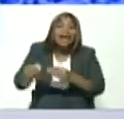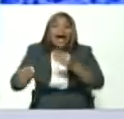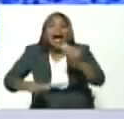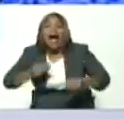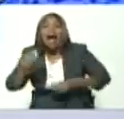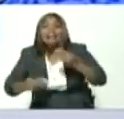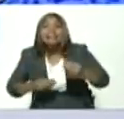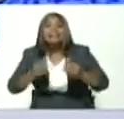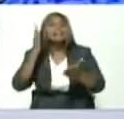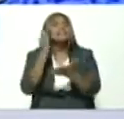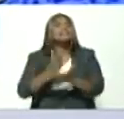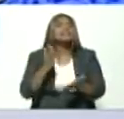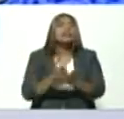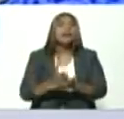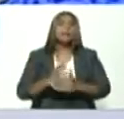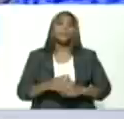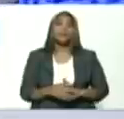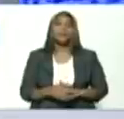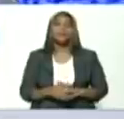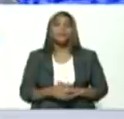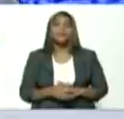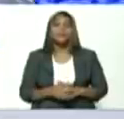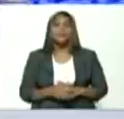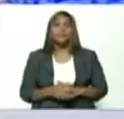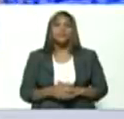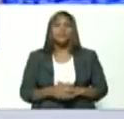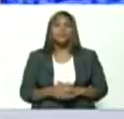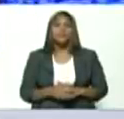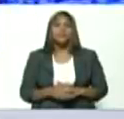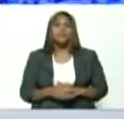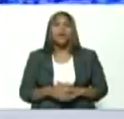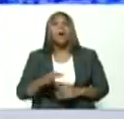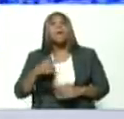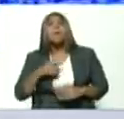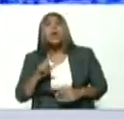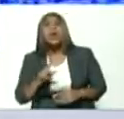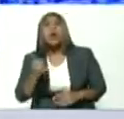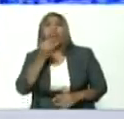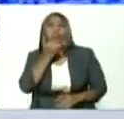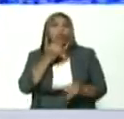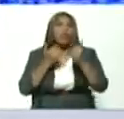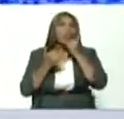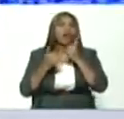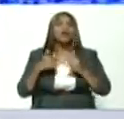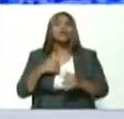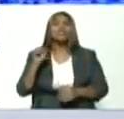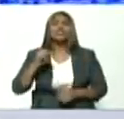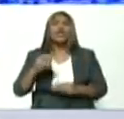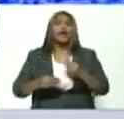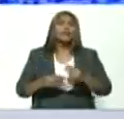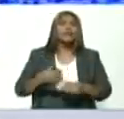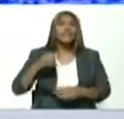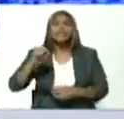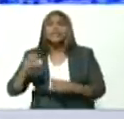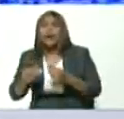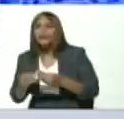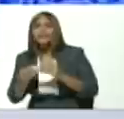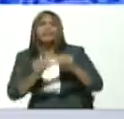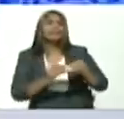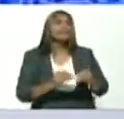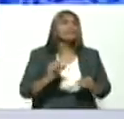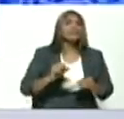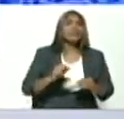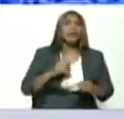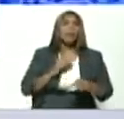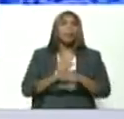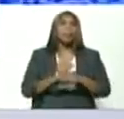todo el tiempo para no caer en lo que caen algunos compañeros en el teoricismo y se atragantan